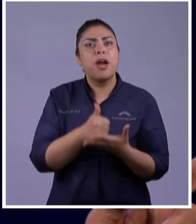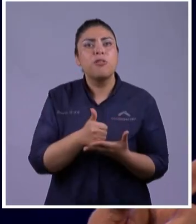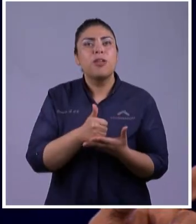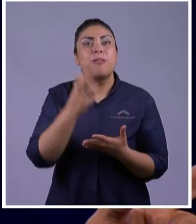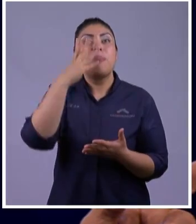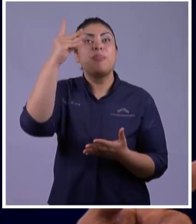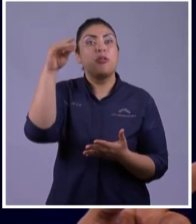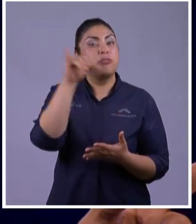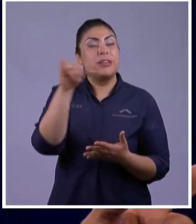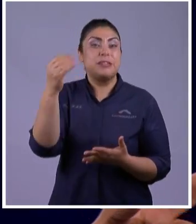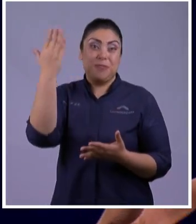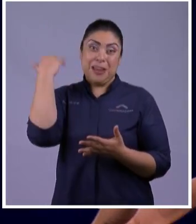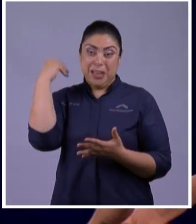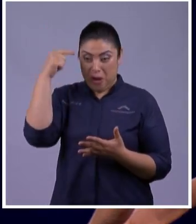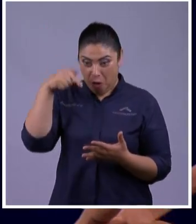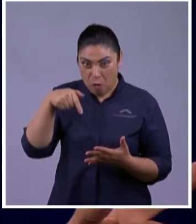Ayer